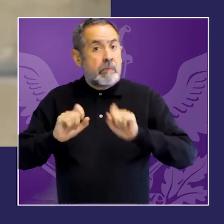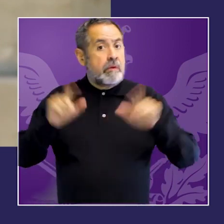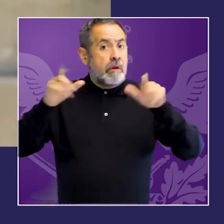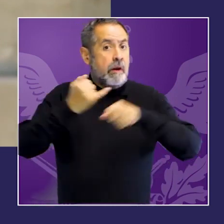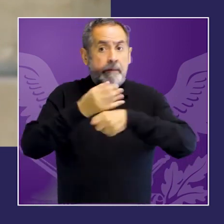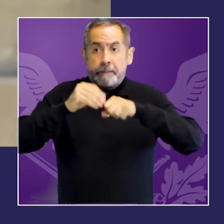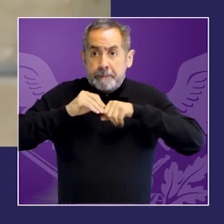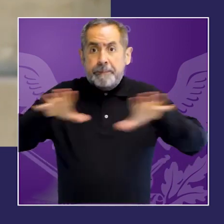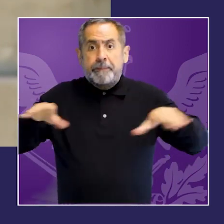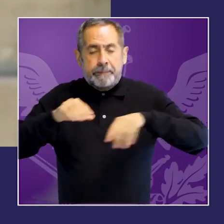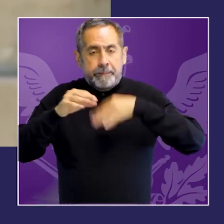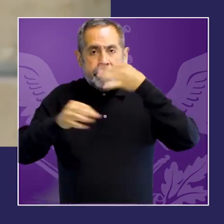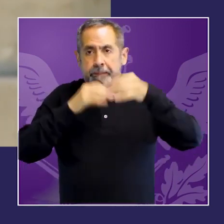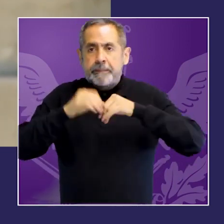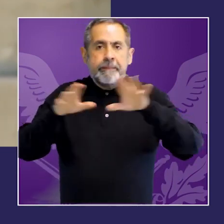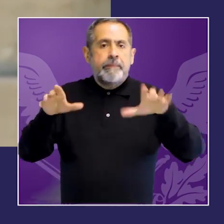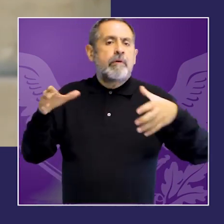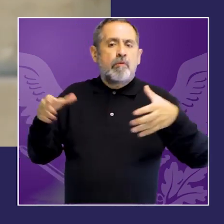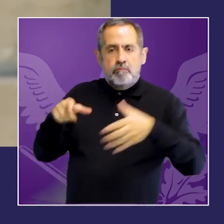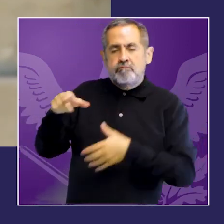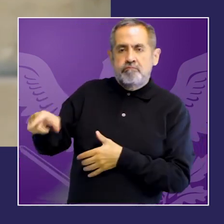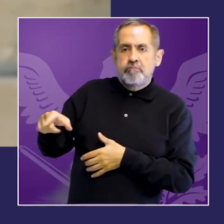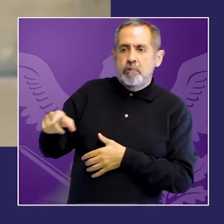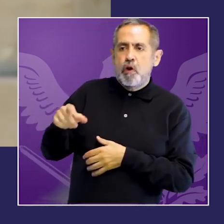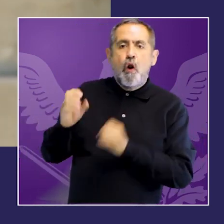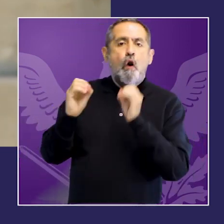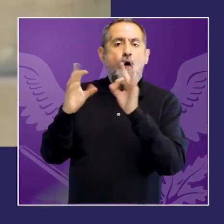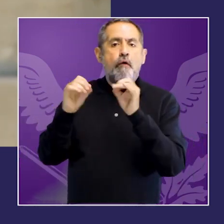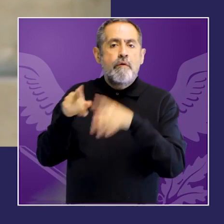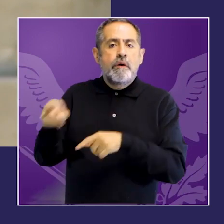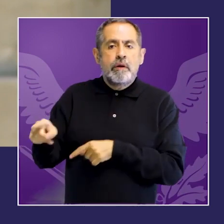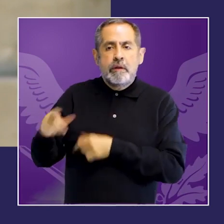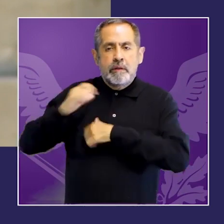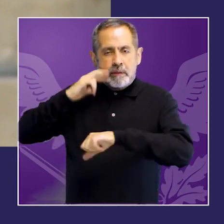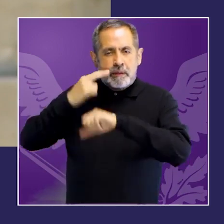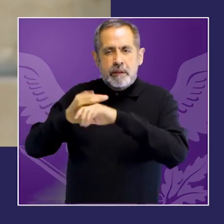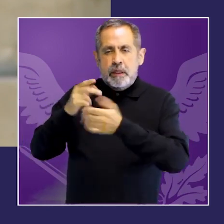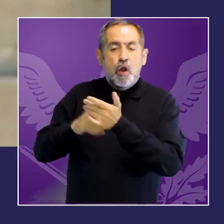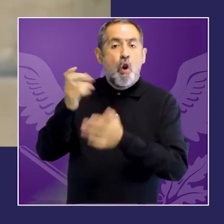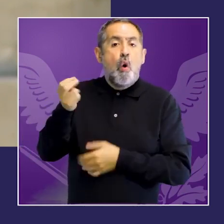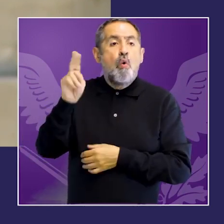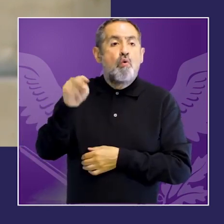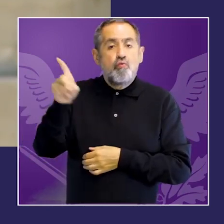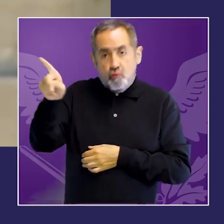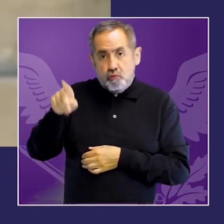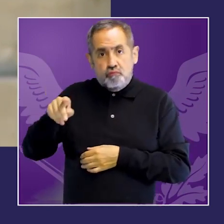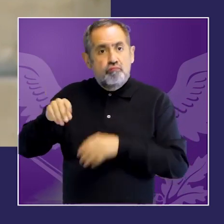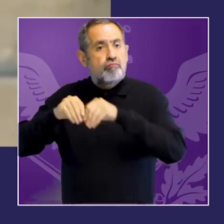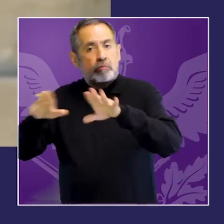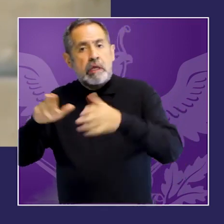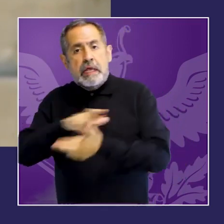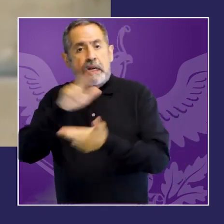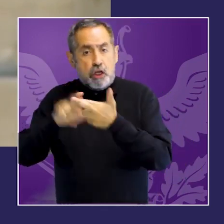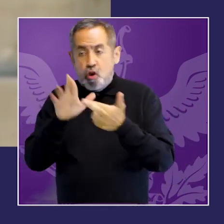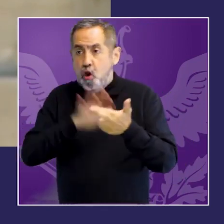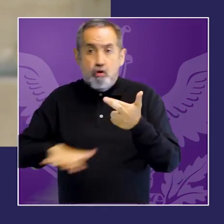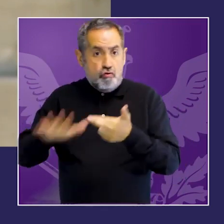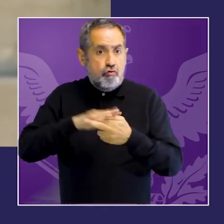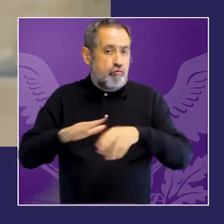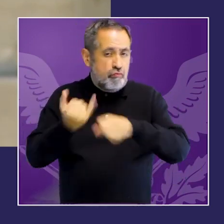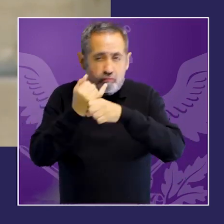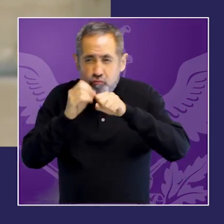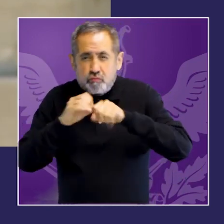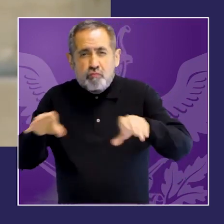los avances en la regulación del femicidio muestra que se trata de un tema que está presente en la agenda pública. Hubo